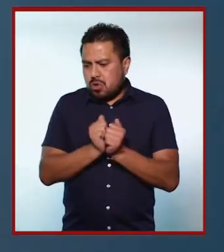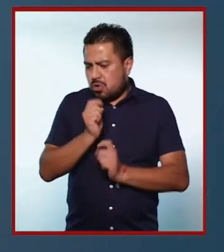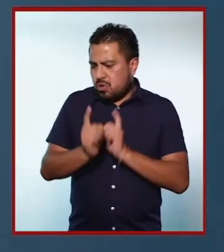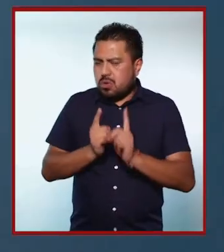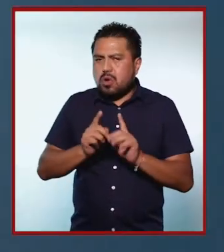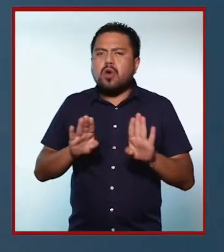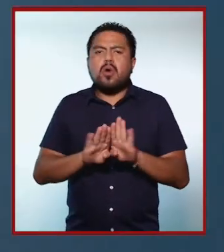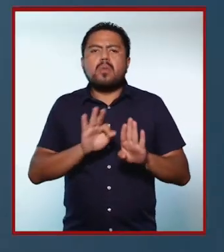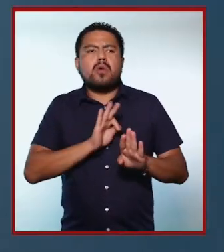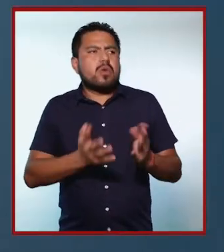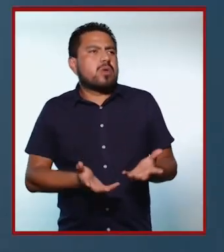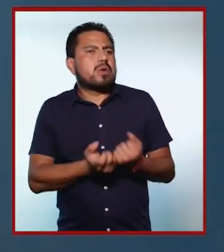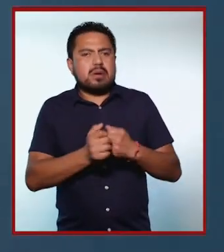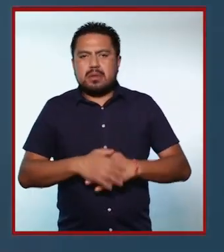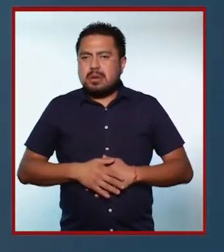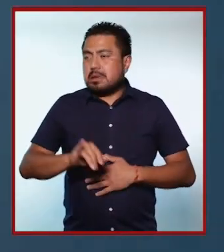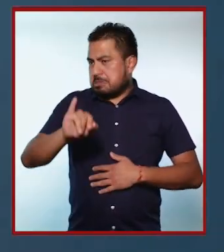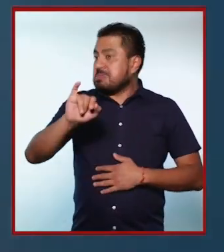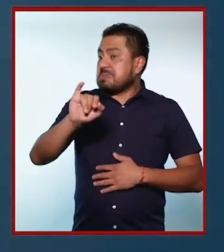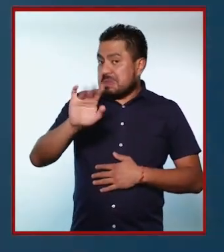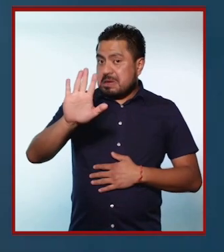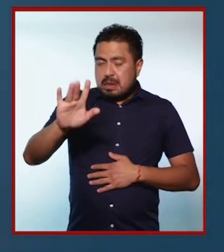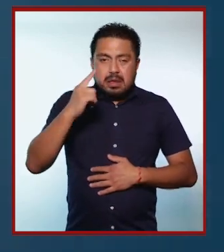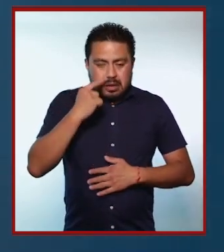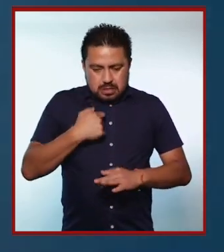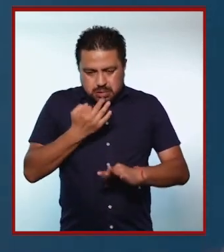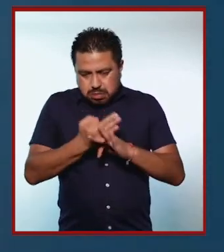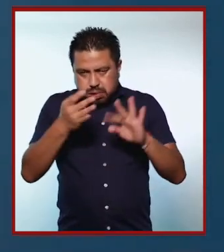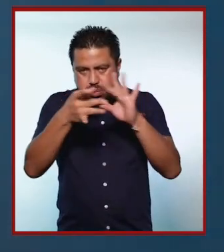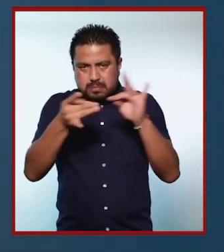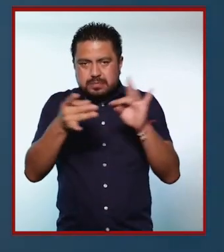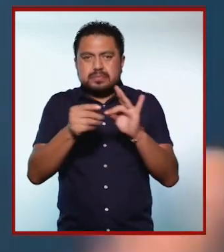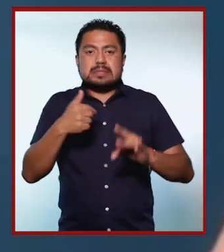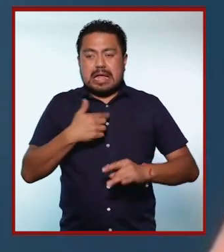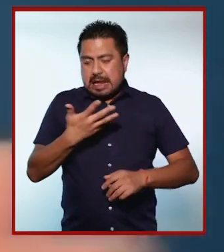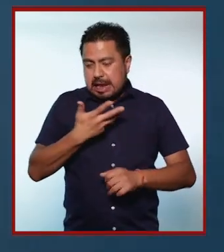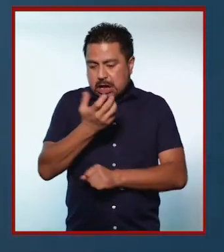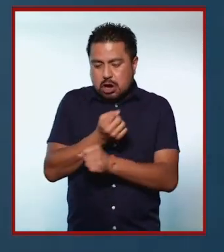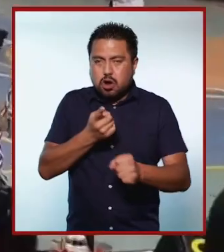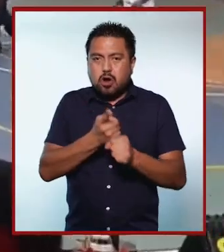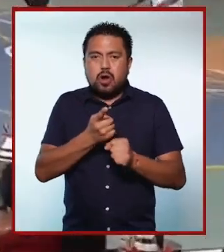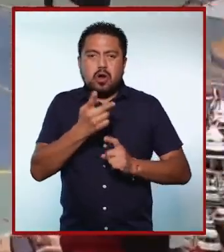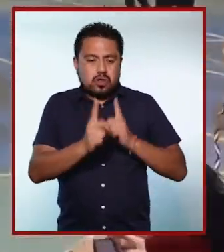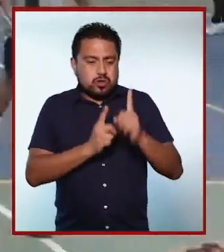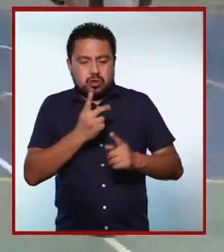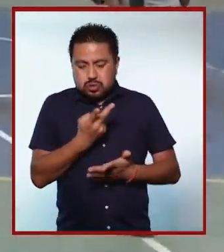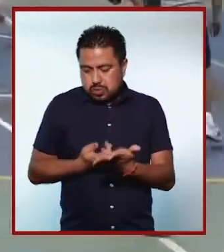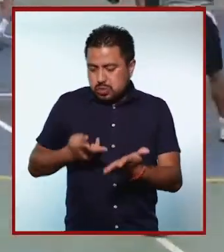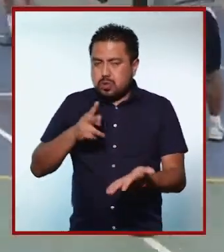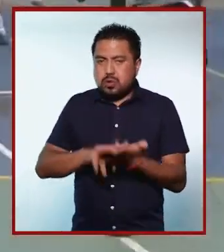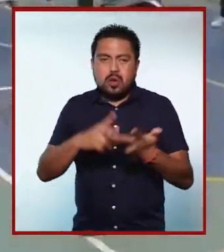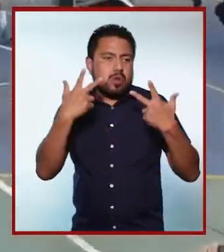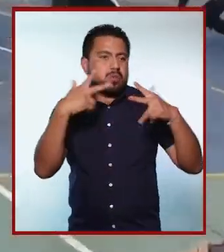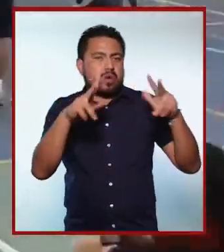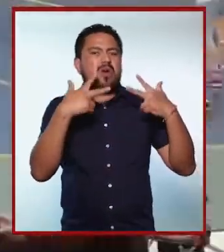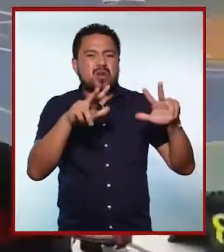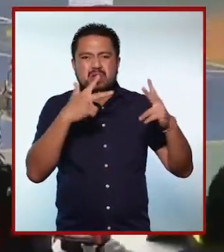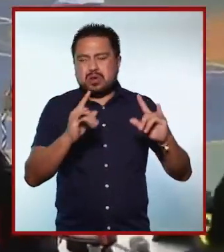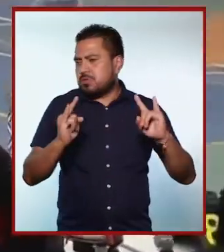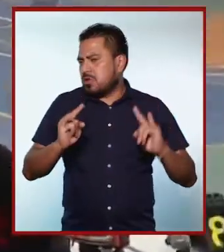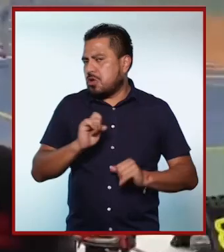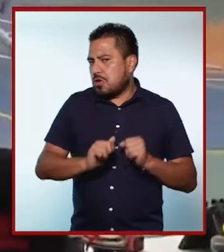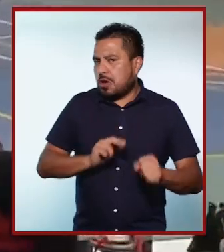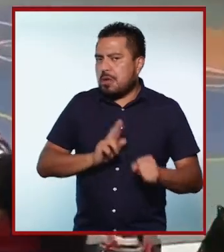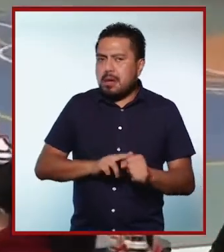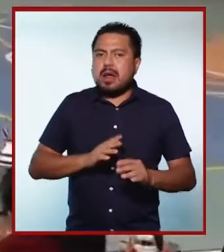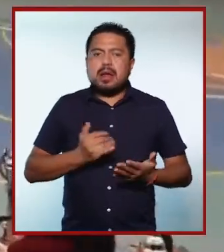mujeres en el deporte? ¿Y cómo se lograría? Sí, fíjate que, bueno, les platicaba que yo he tenido la oportunidad de practicar dos deportes, el vólibol